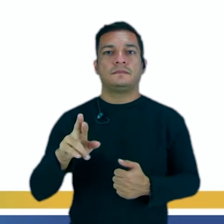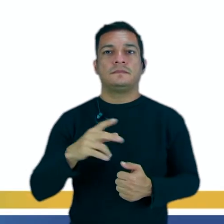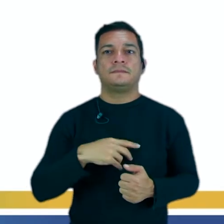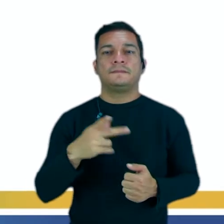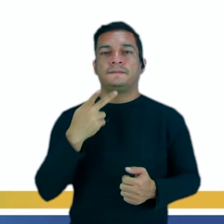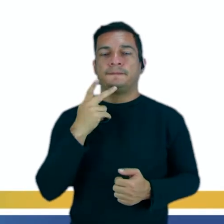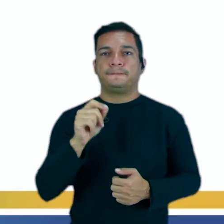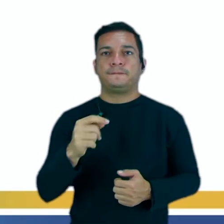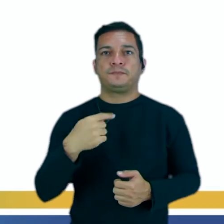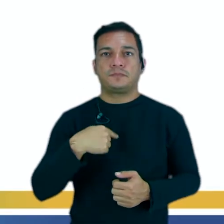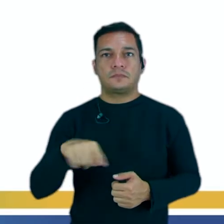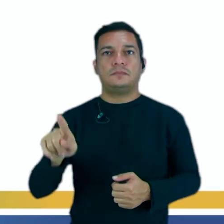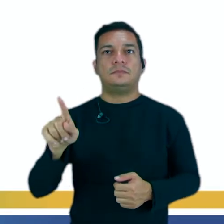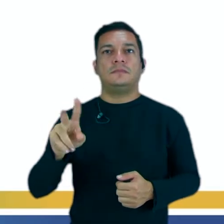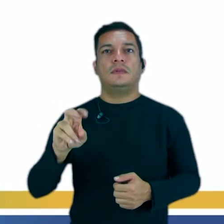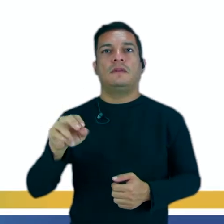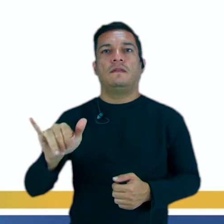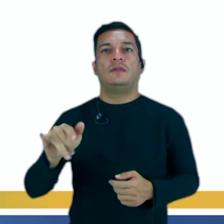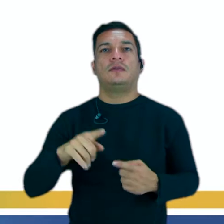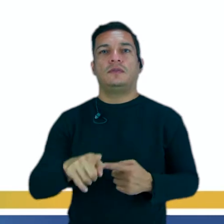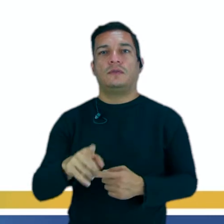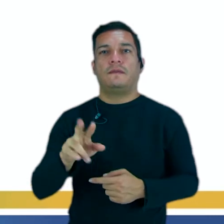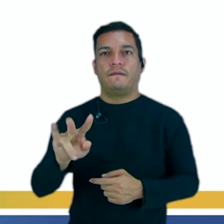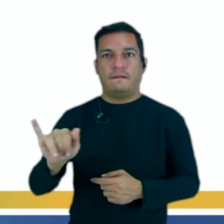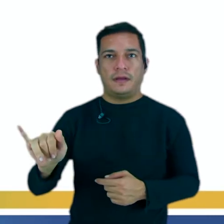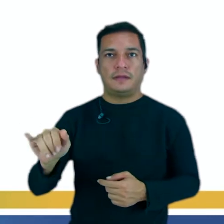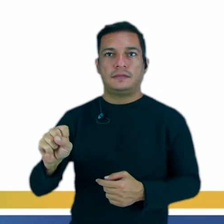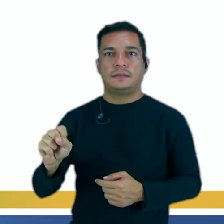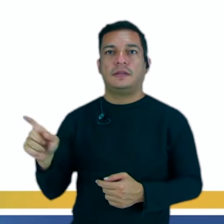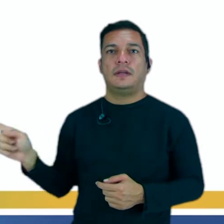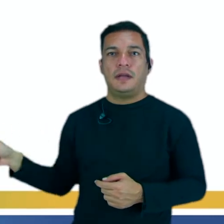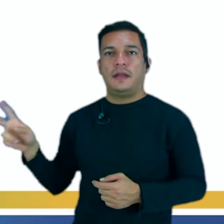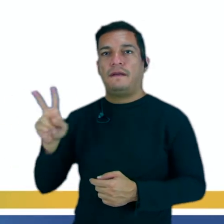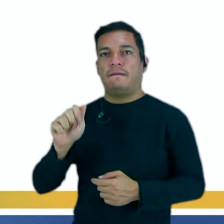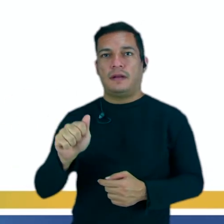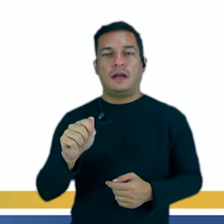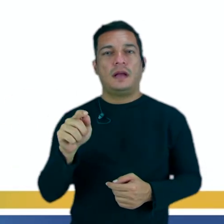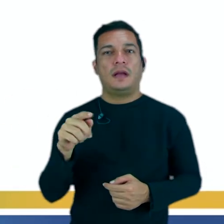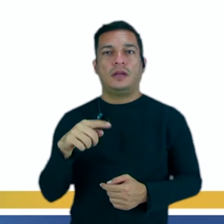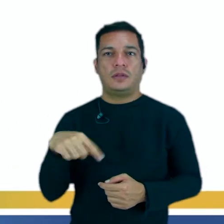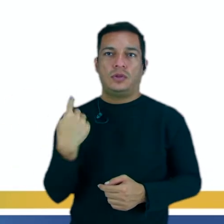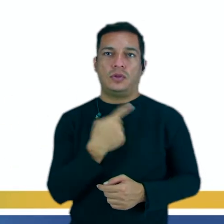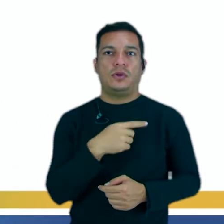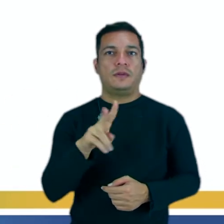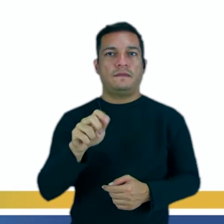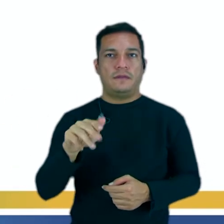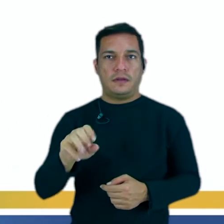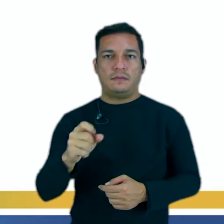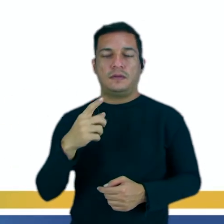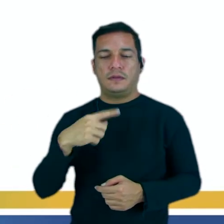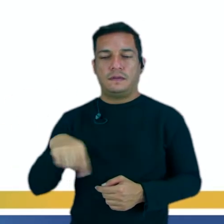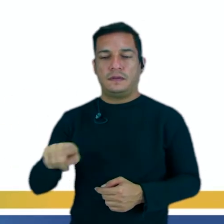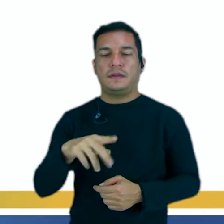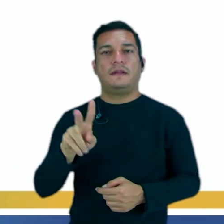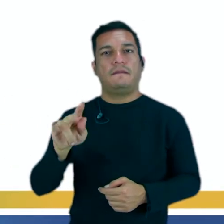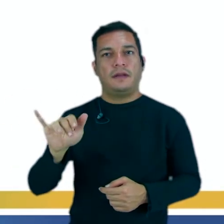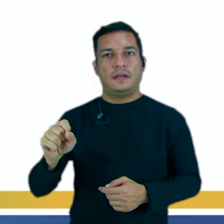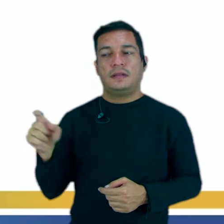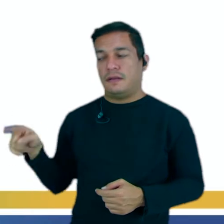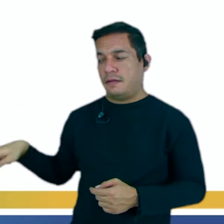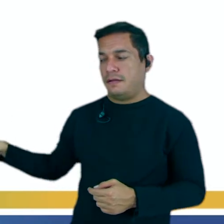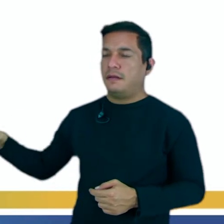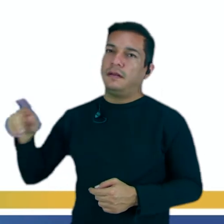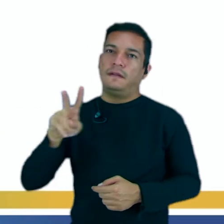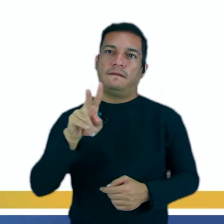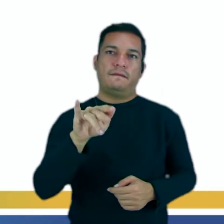digo, yo voy, tú vas, él, él, o usted, va. Nosotros vamos, vosotros vais, y ellos, ellas, y